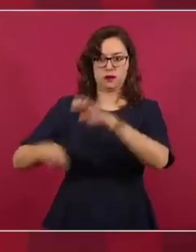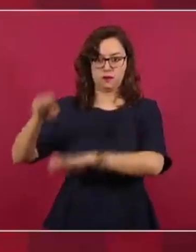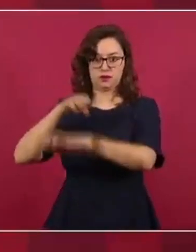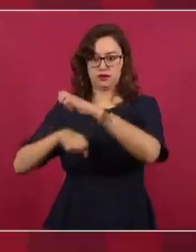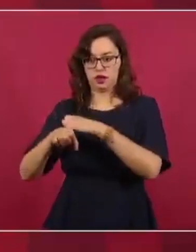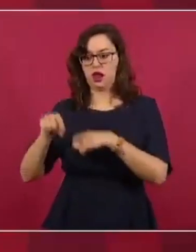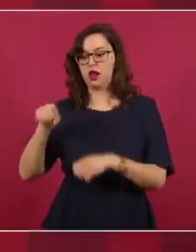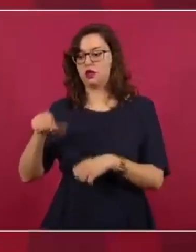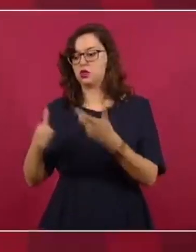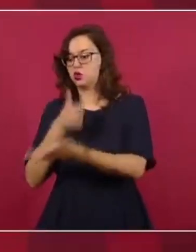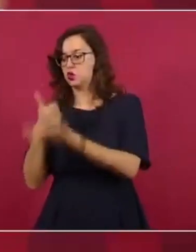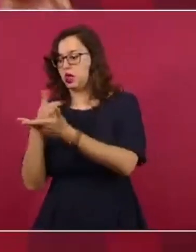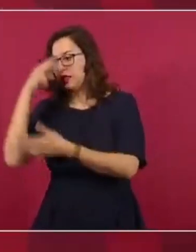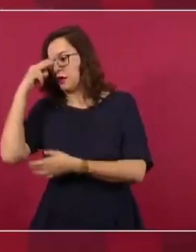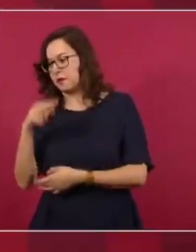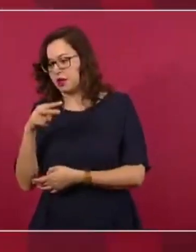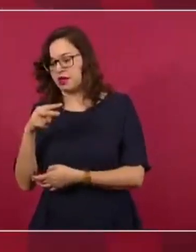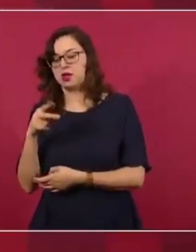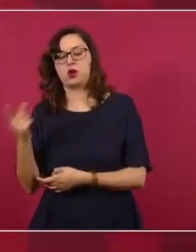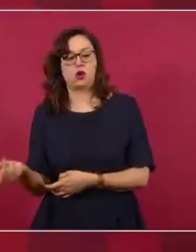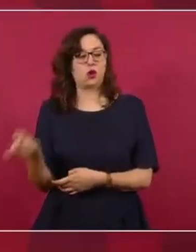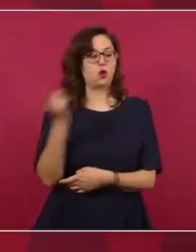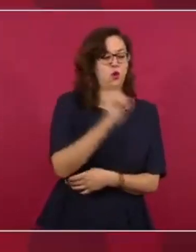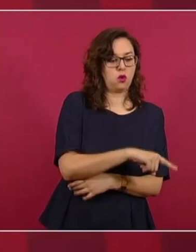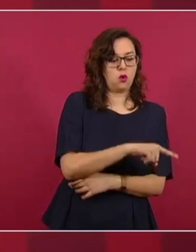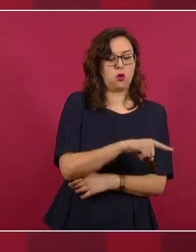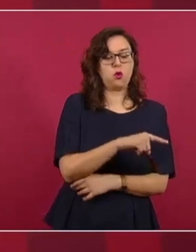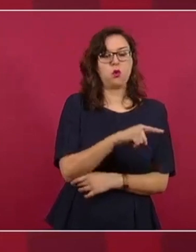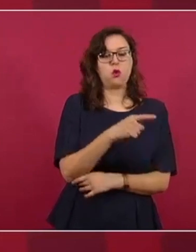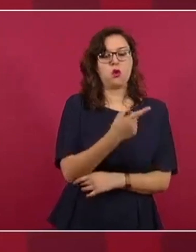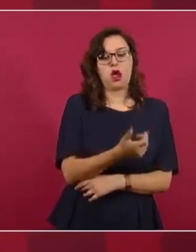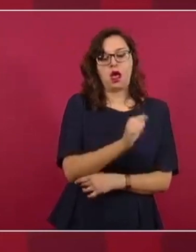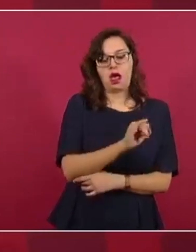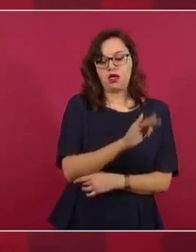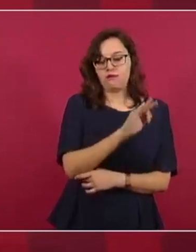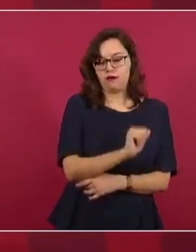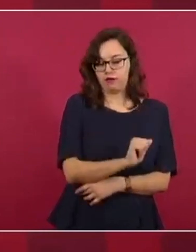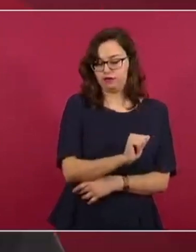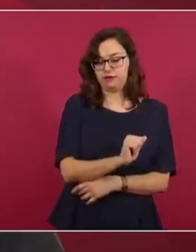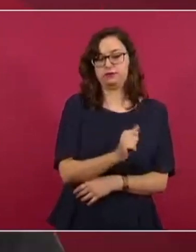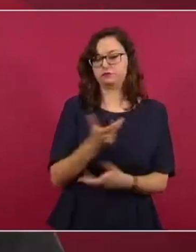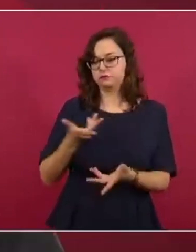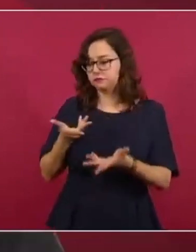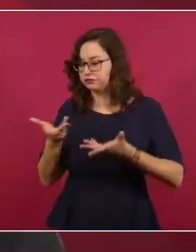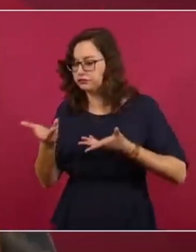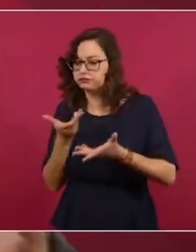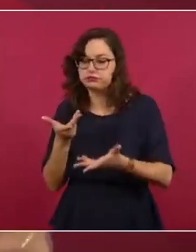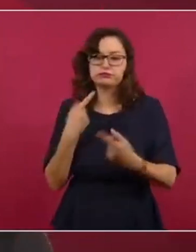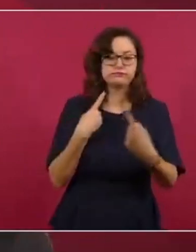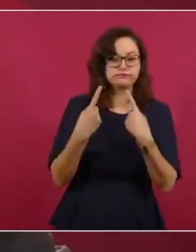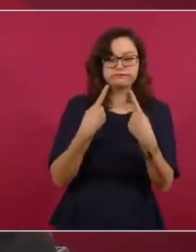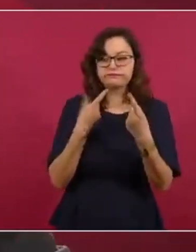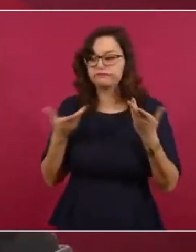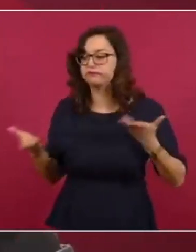Aeropuerto Internacional de la Ciudad de México como en el Aeropuerto Internacional Felipe Ángeles. Se acordó, entre